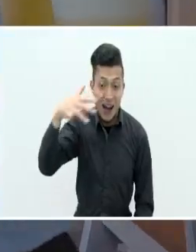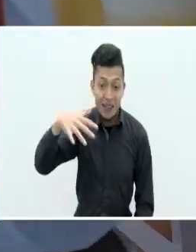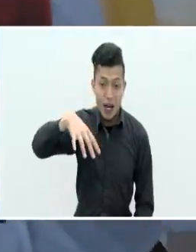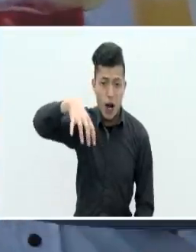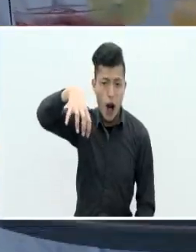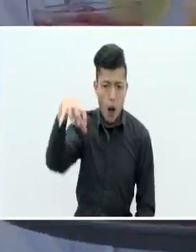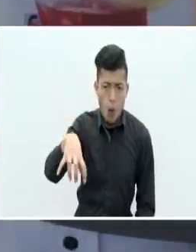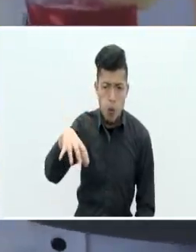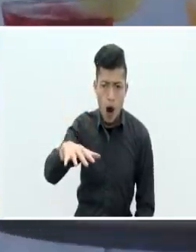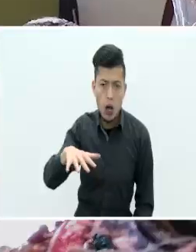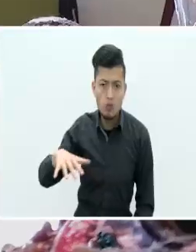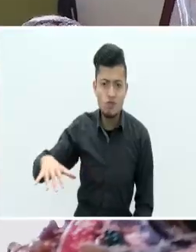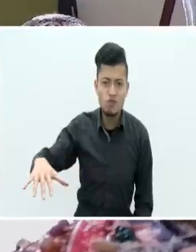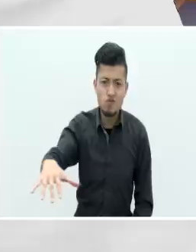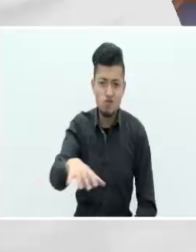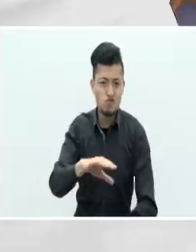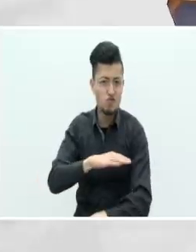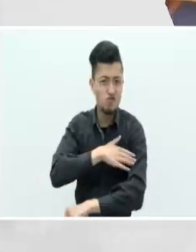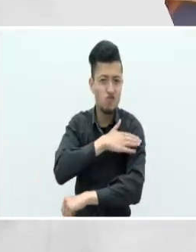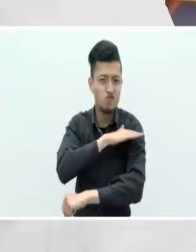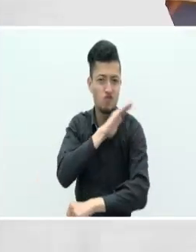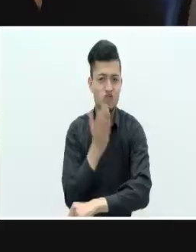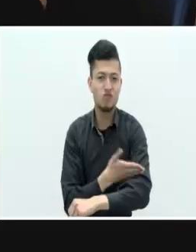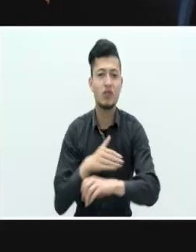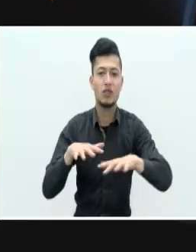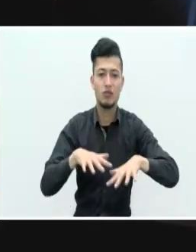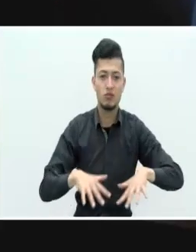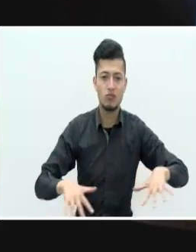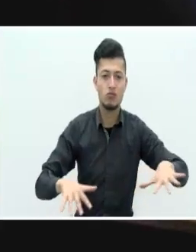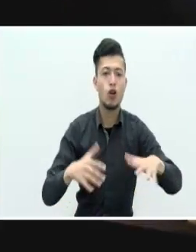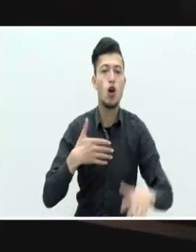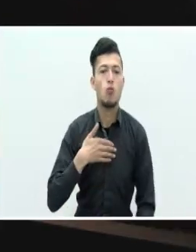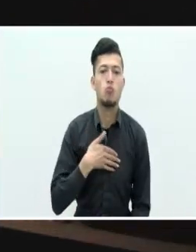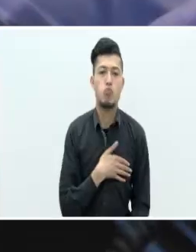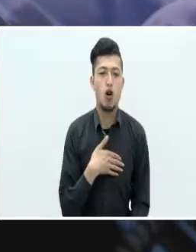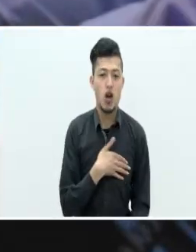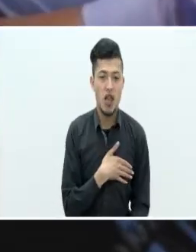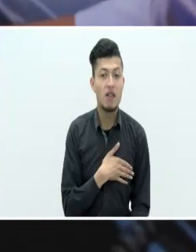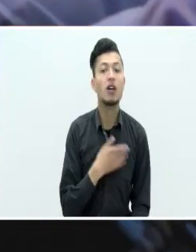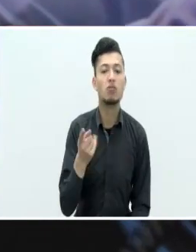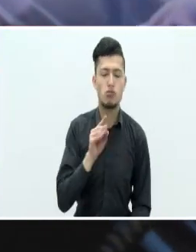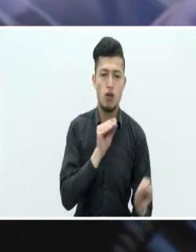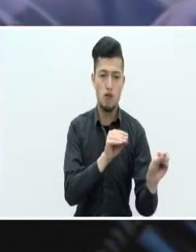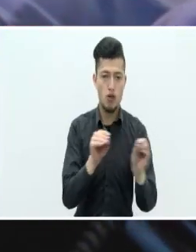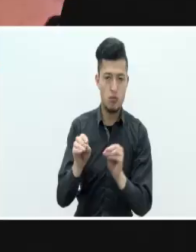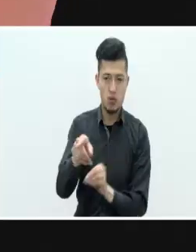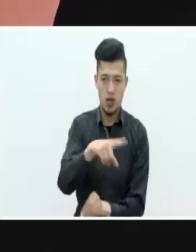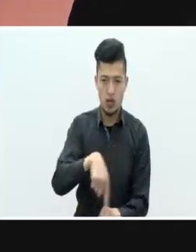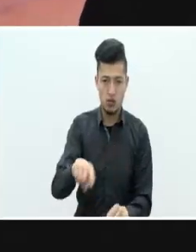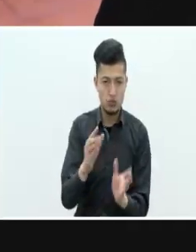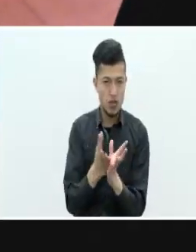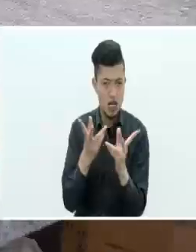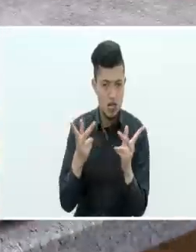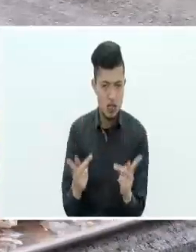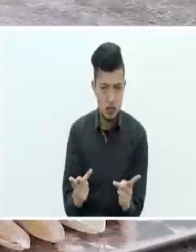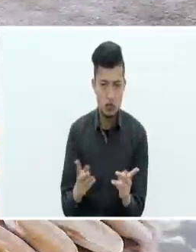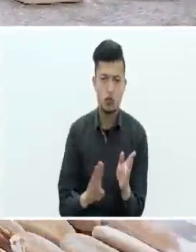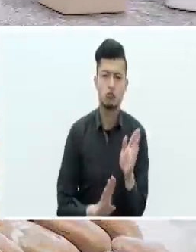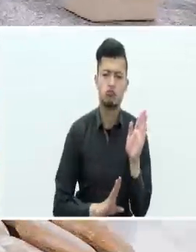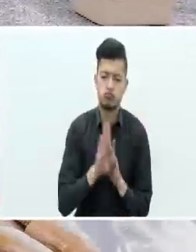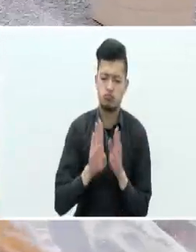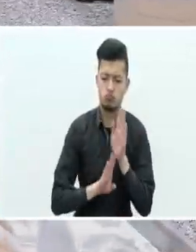presentamos los modernos ambientes de nuestros centros en Bolívar, para la formación de aprendices quienes desarrollan sus mejores